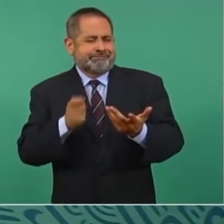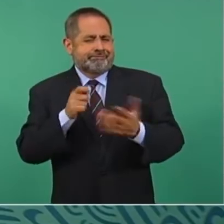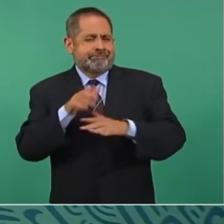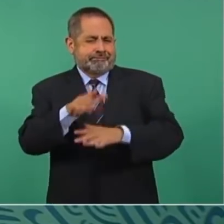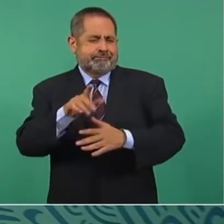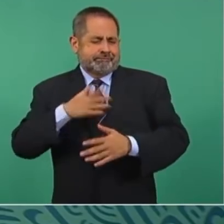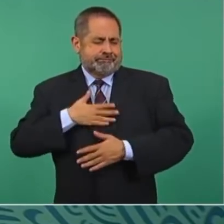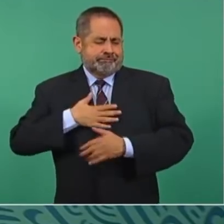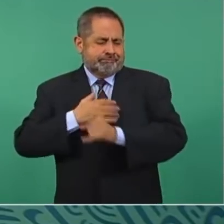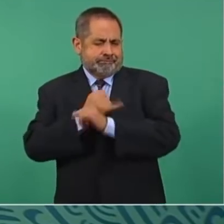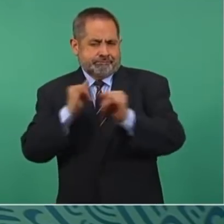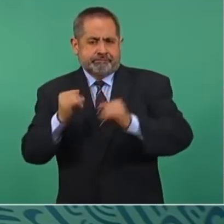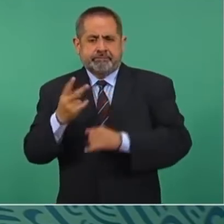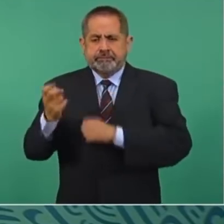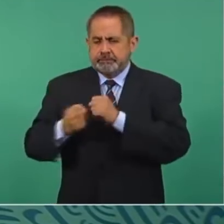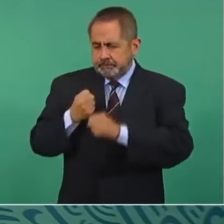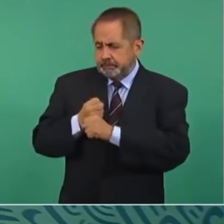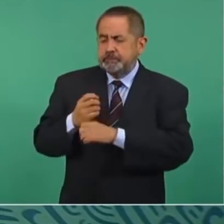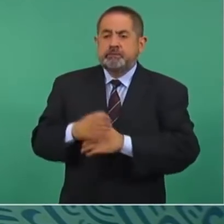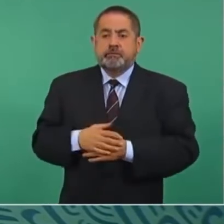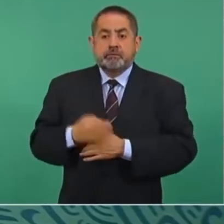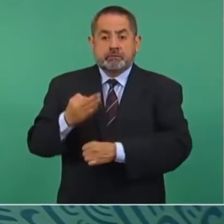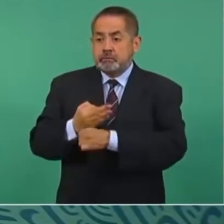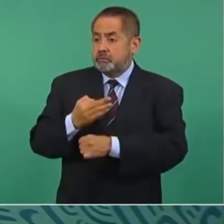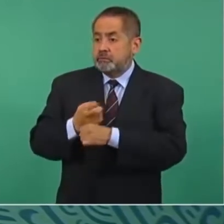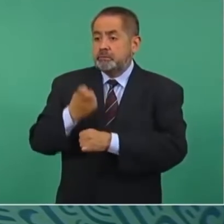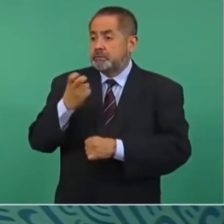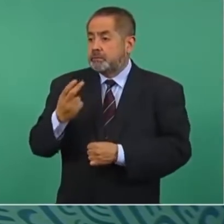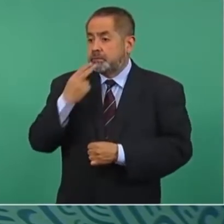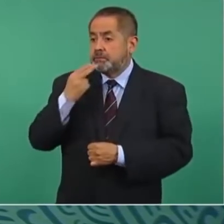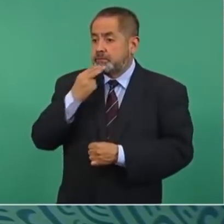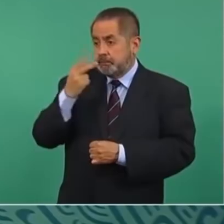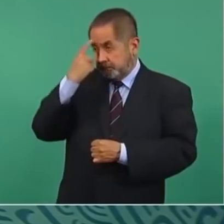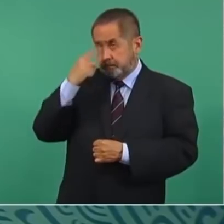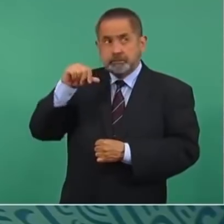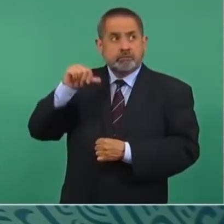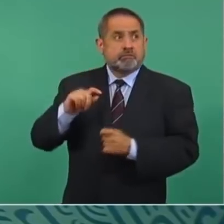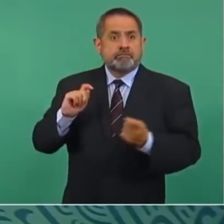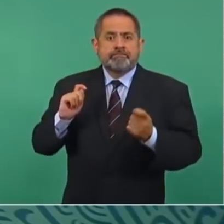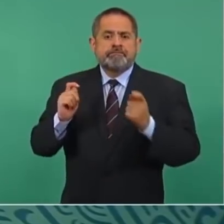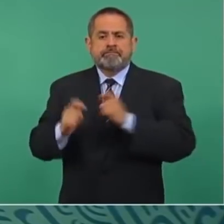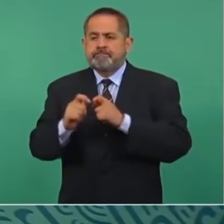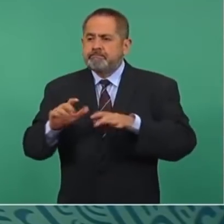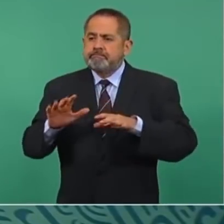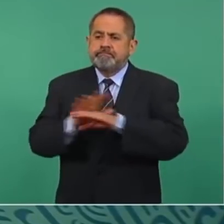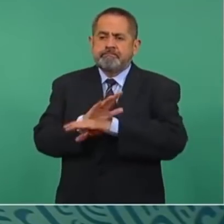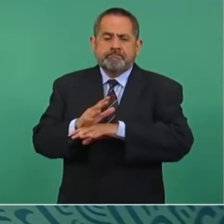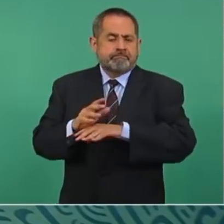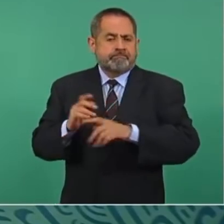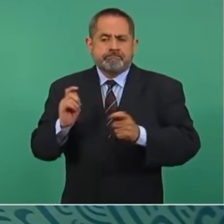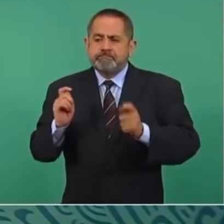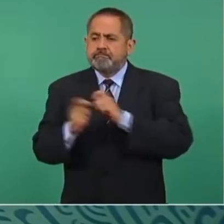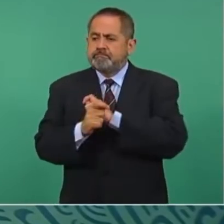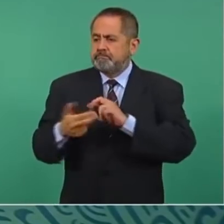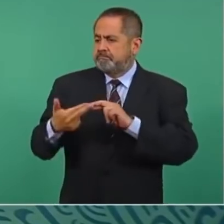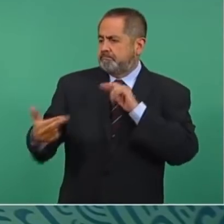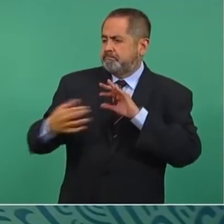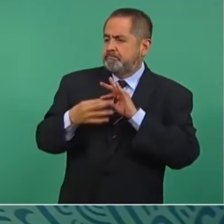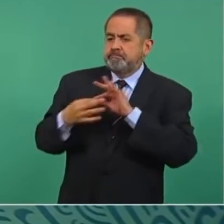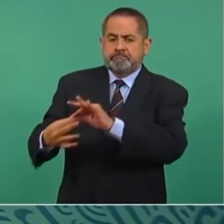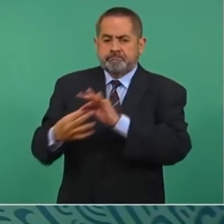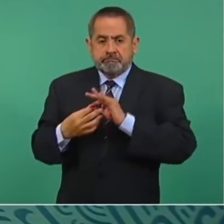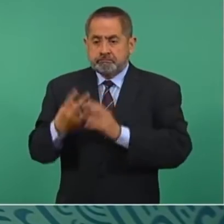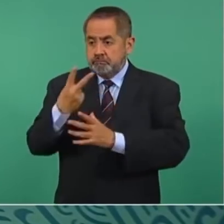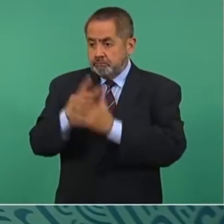independencia. No hay mejor momento para que transformemos nuestra relación bilateral que cuando nos asociamos en